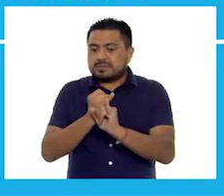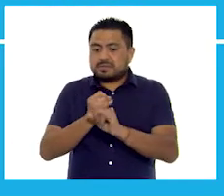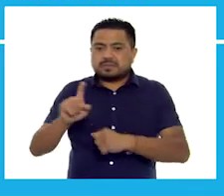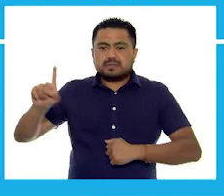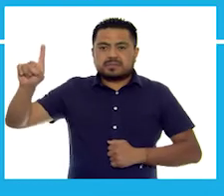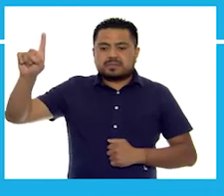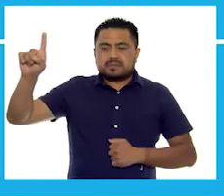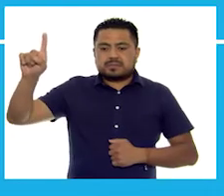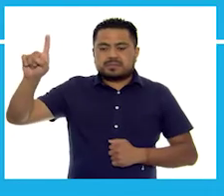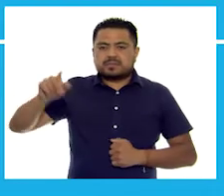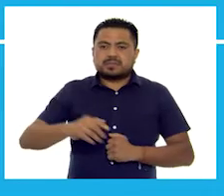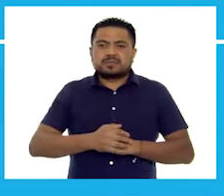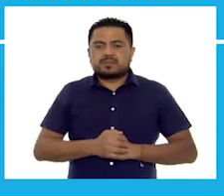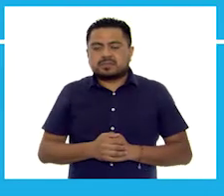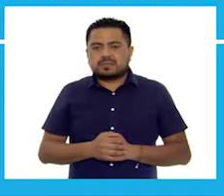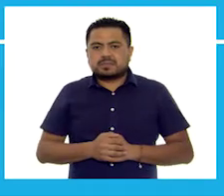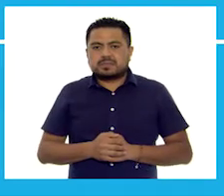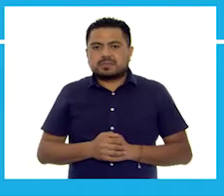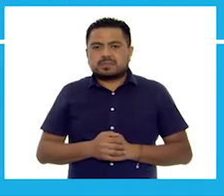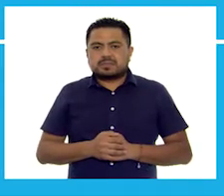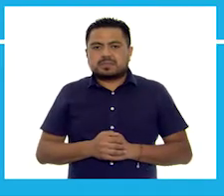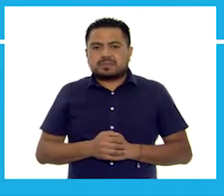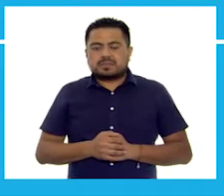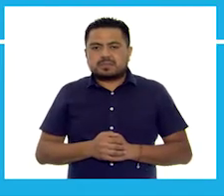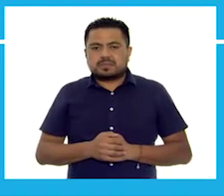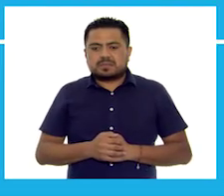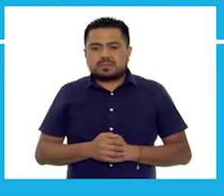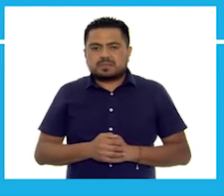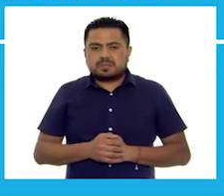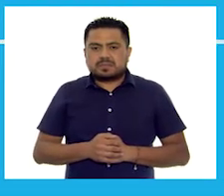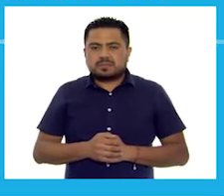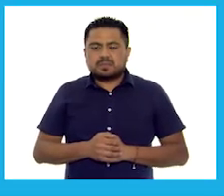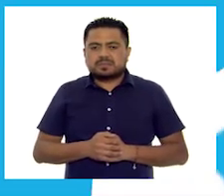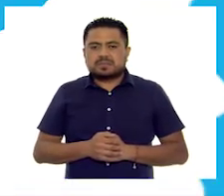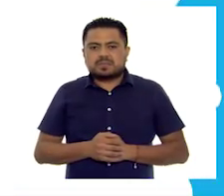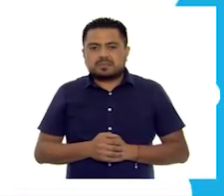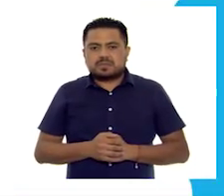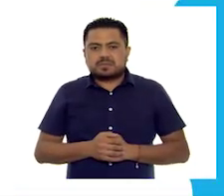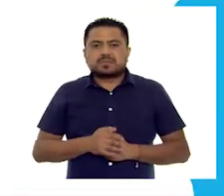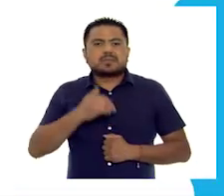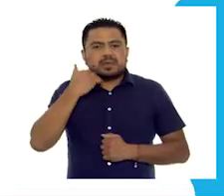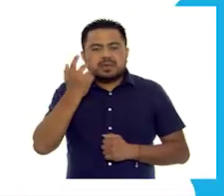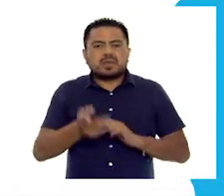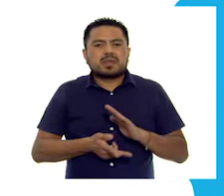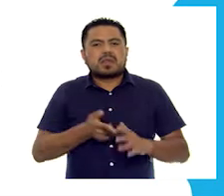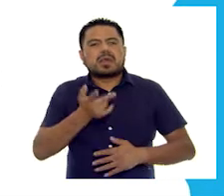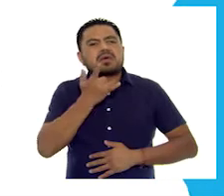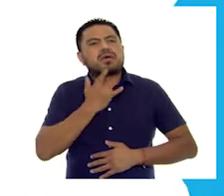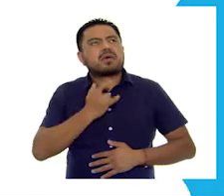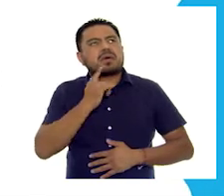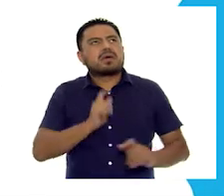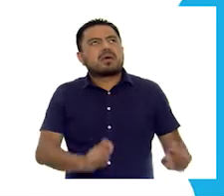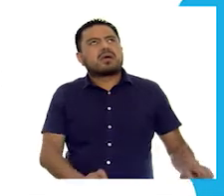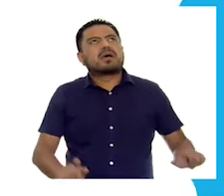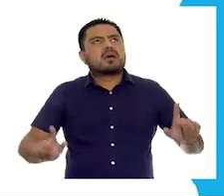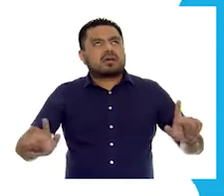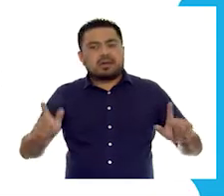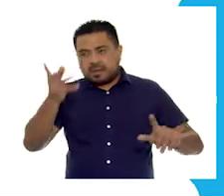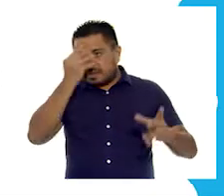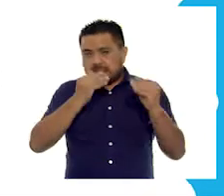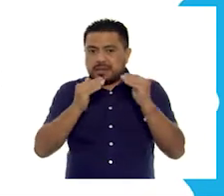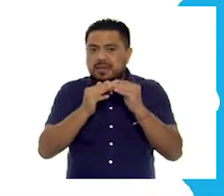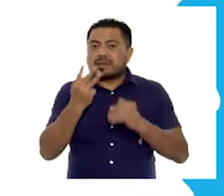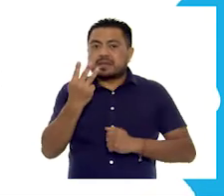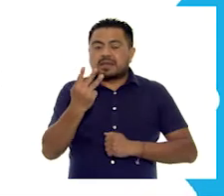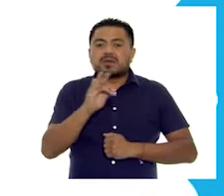conaliteg.cep.gov.mx. Si quieres volver a ver los programas de Aprende en Casa